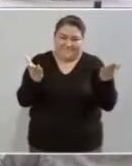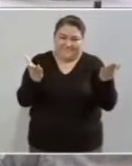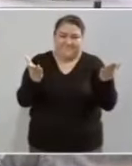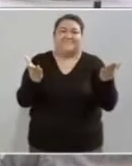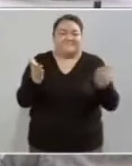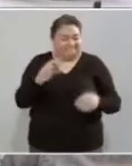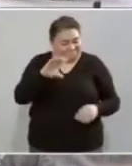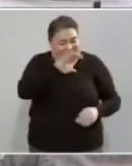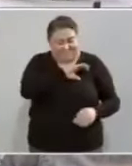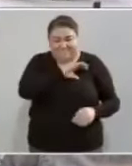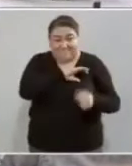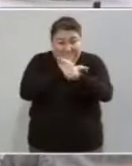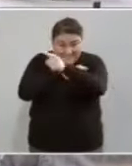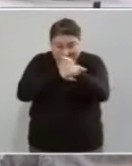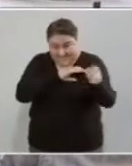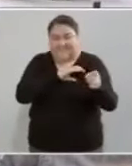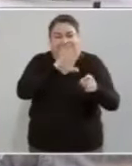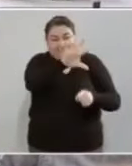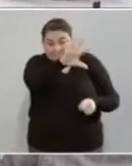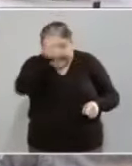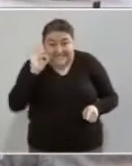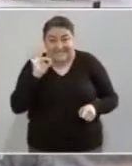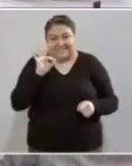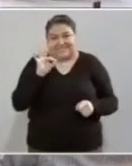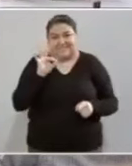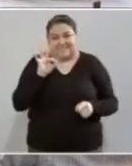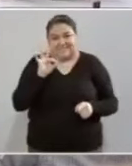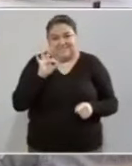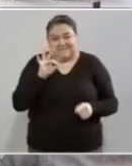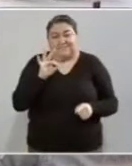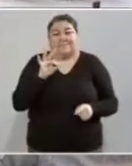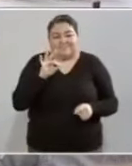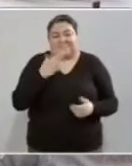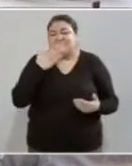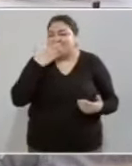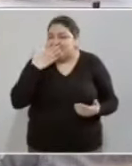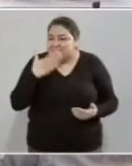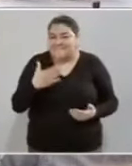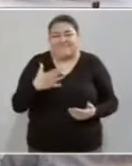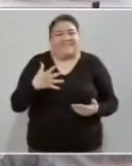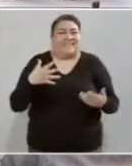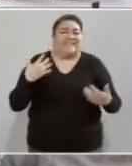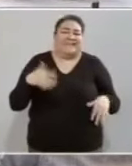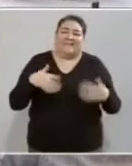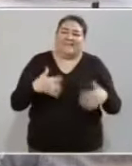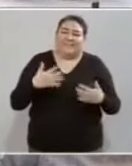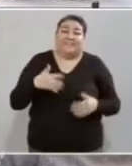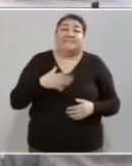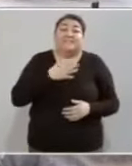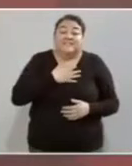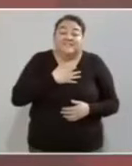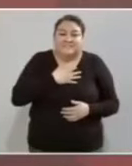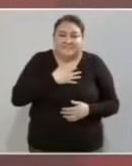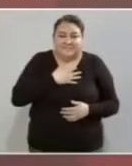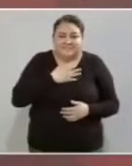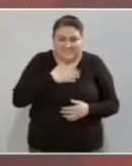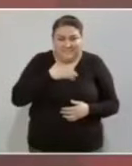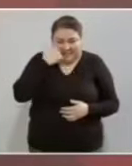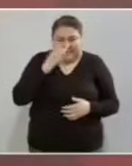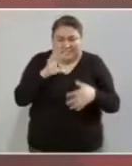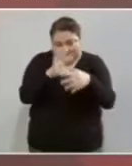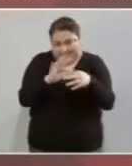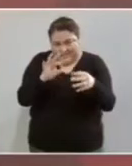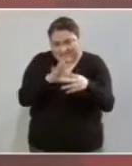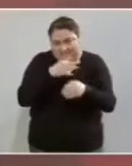El pueblo es el que va a decidir. Y afortunadamente, para decirlo coloquialmente,